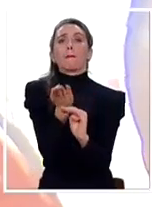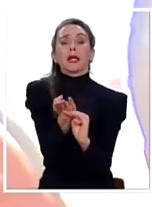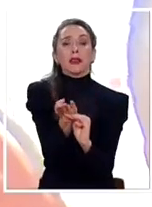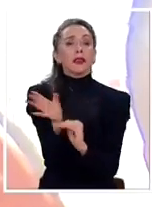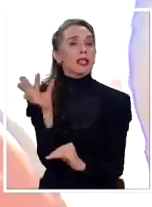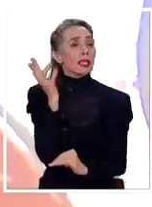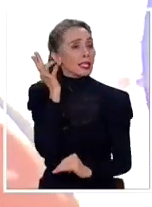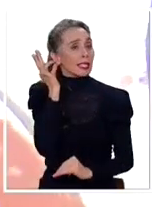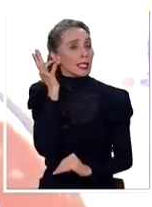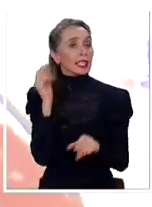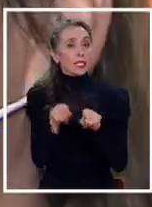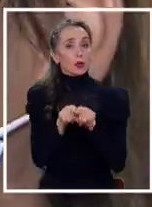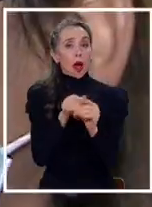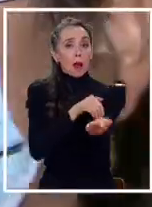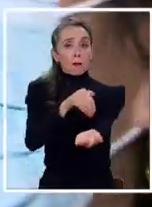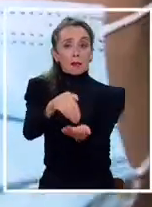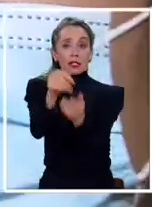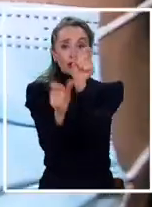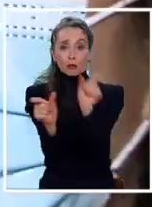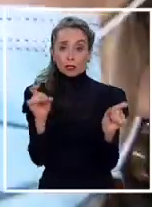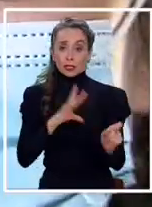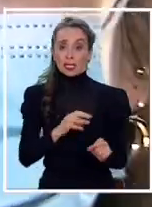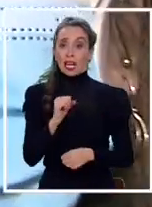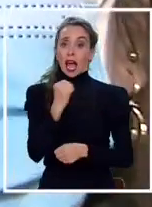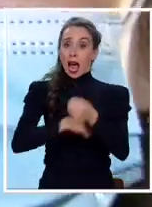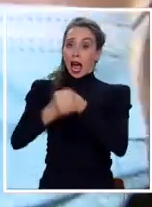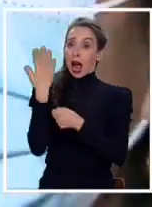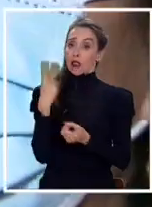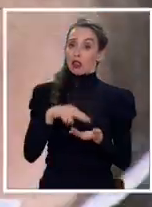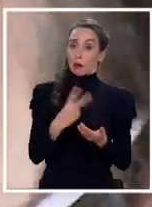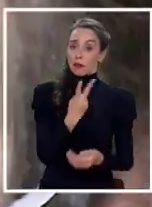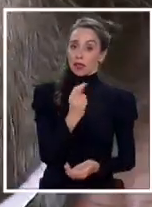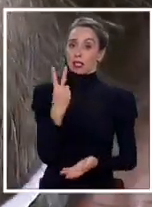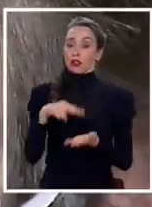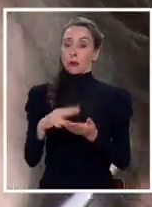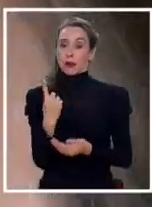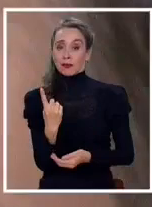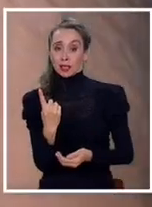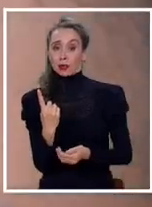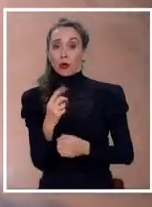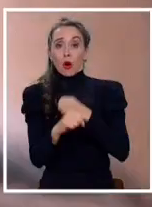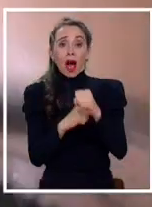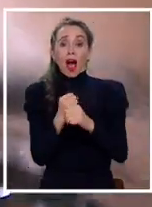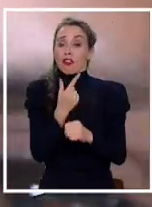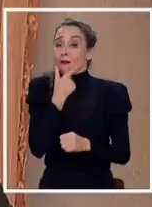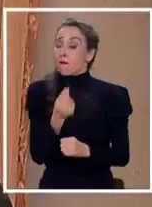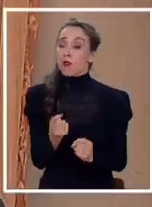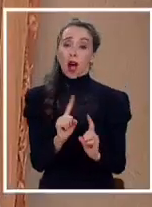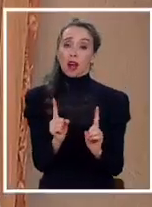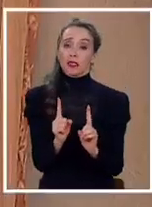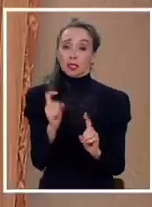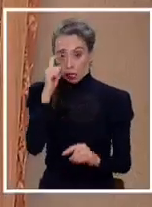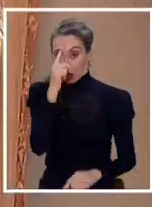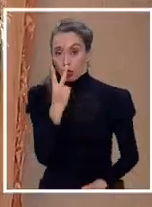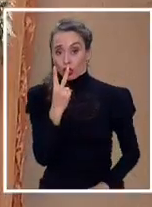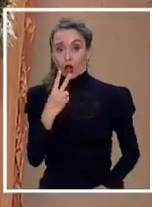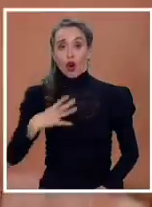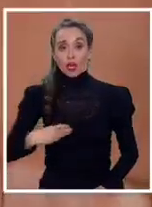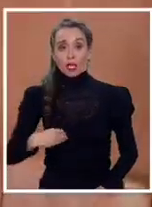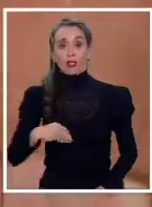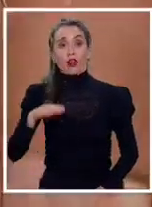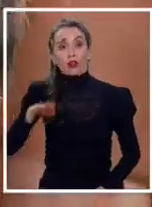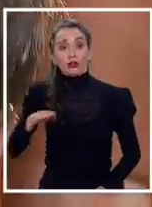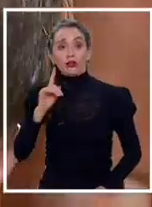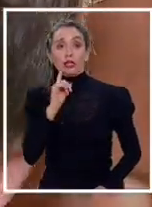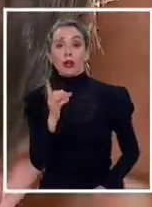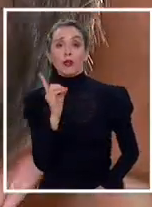Para Alejandra, al igual que millones de chilenos, el 2020 y 2021 no han sido años fáciles. Tiene dos hijos y el más pequeño